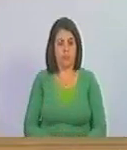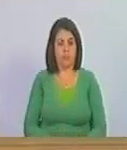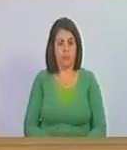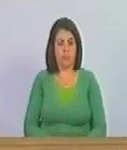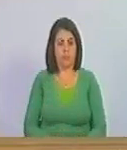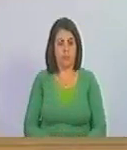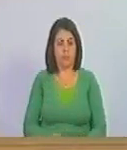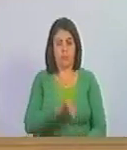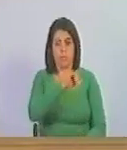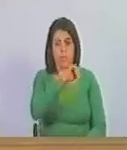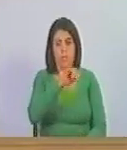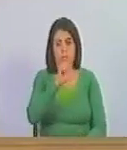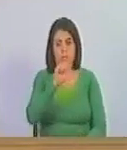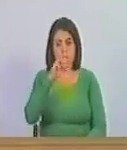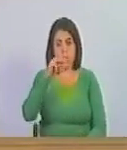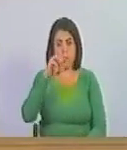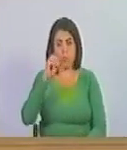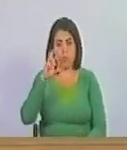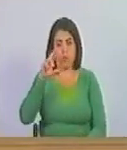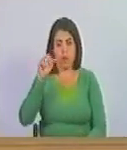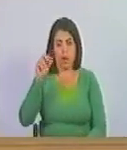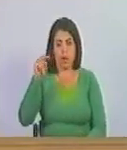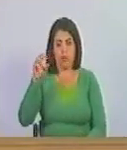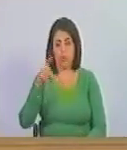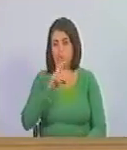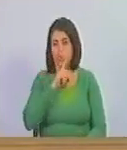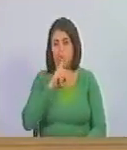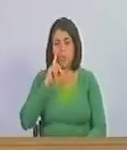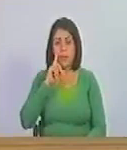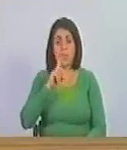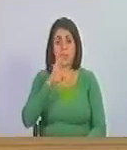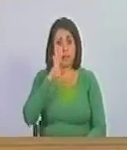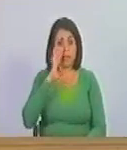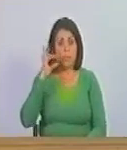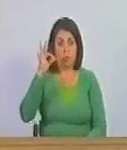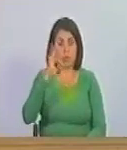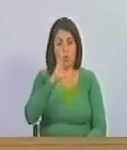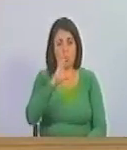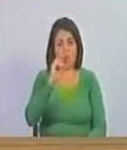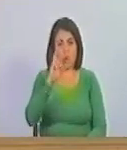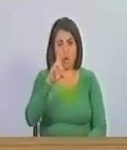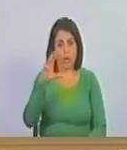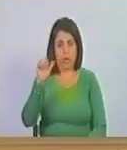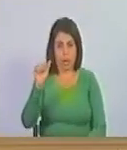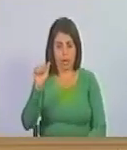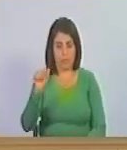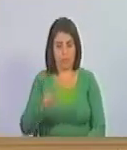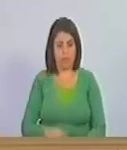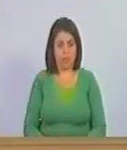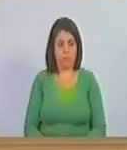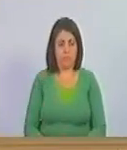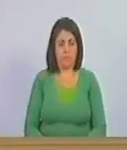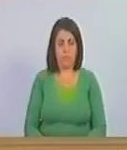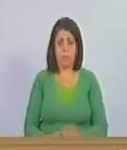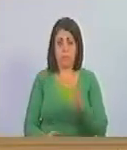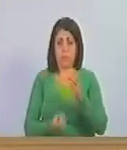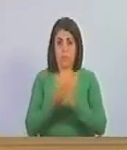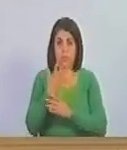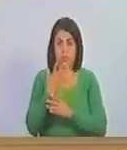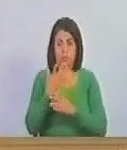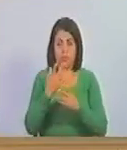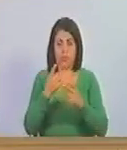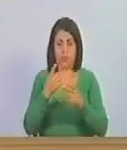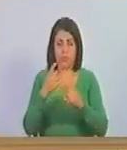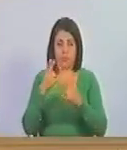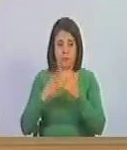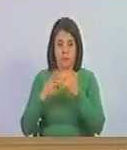el Zamorano Correa porque ese era el verdadero nombre de Saquiel Zamora Correa como fundador el segundo